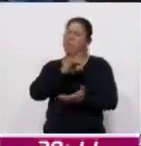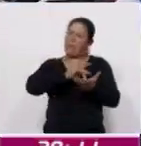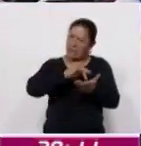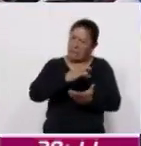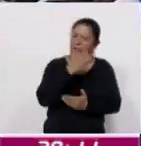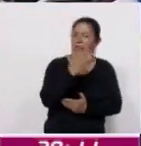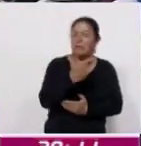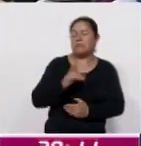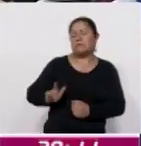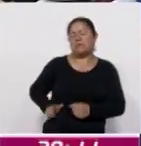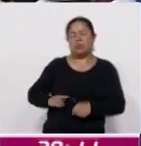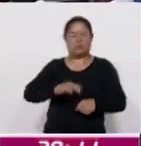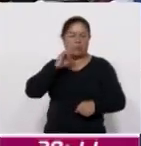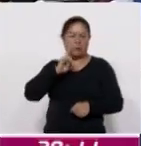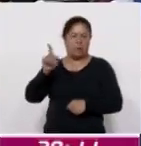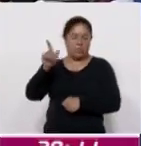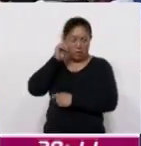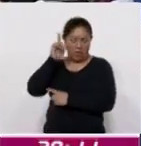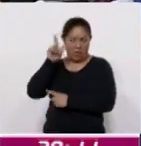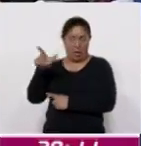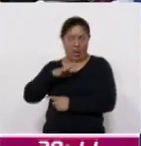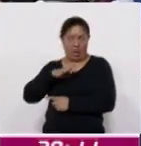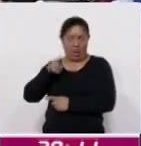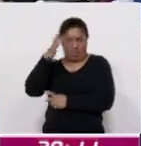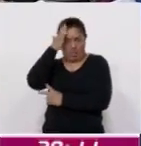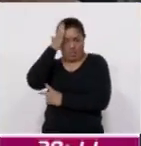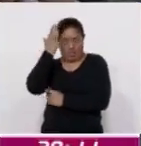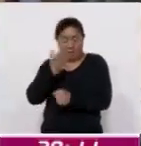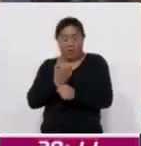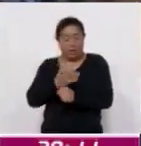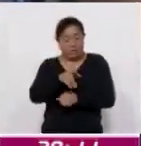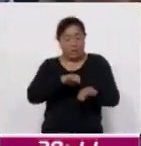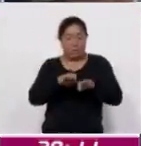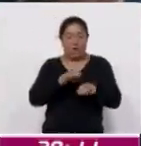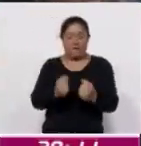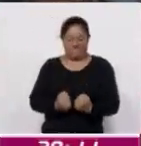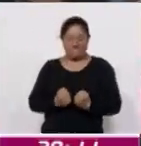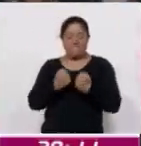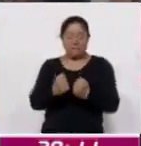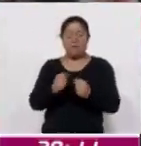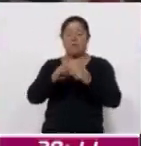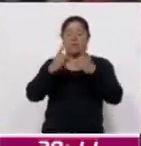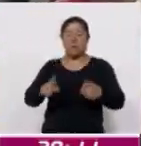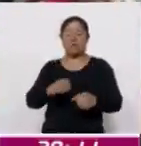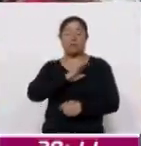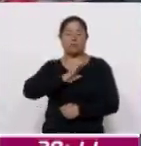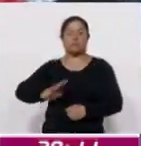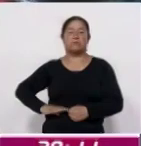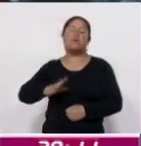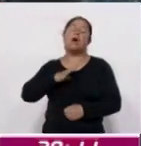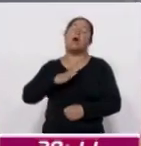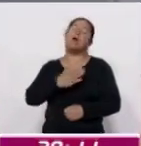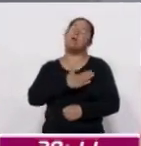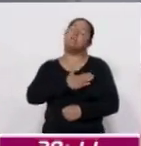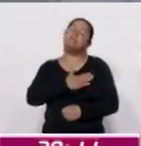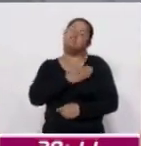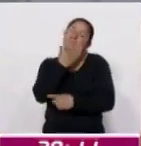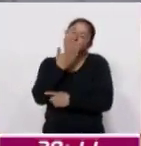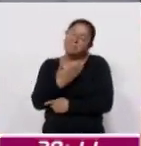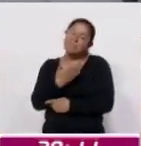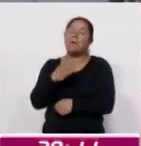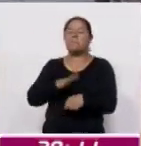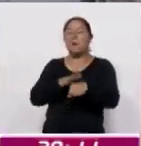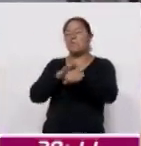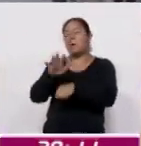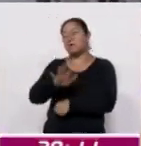encabeza la gobernadora Lorena Cuellar, ya que con estas obras se fortalece el desarrollo del municipio y se genera mayor bienestar entre la población. Para